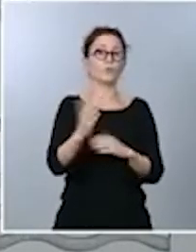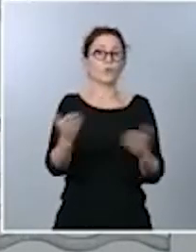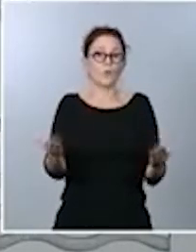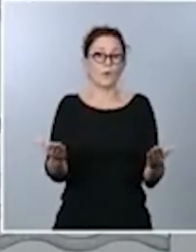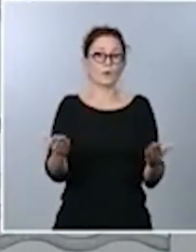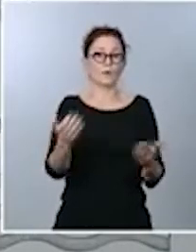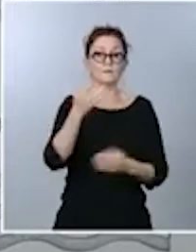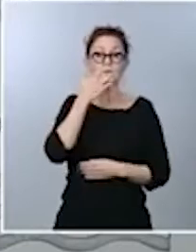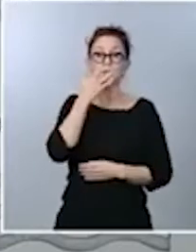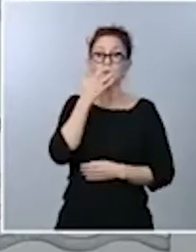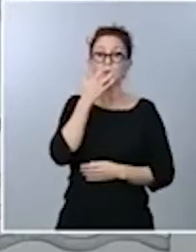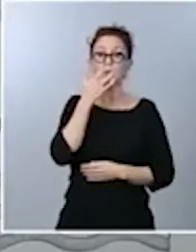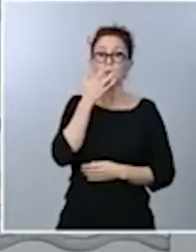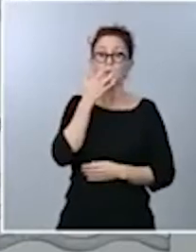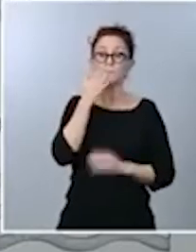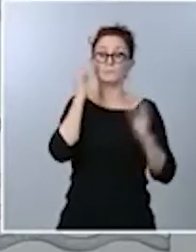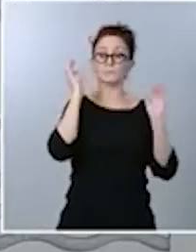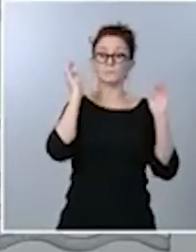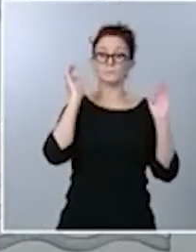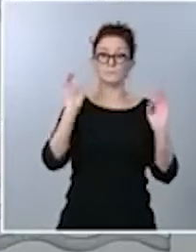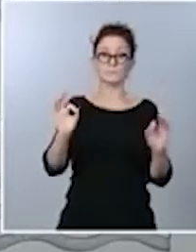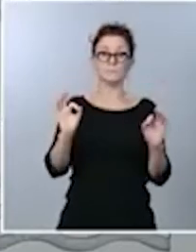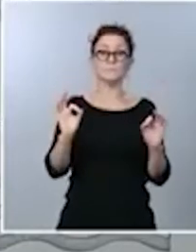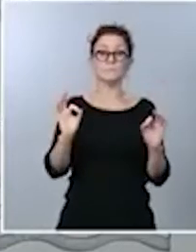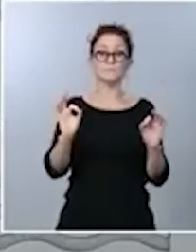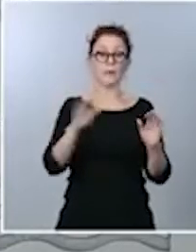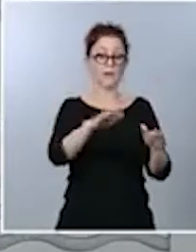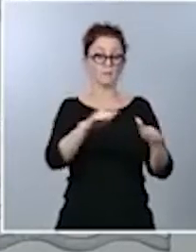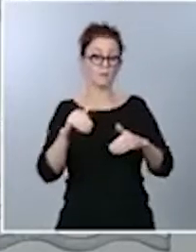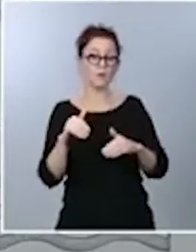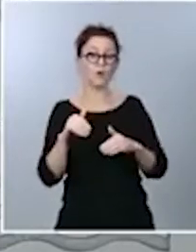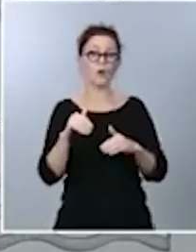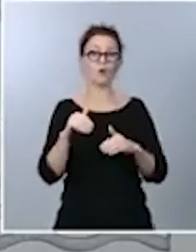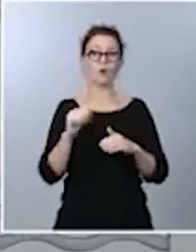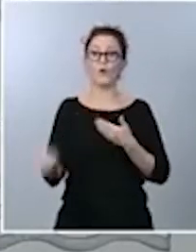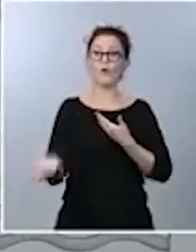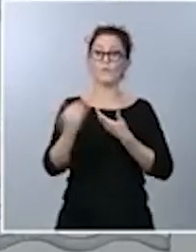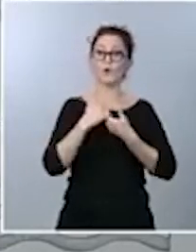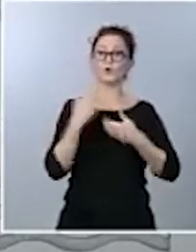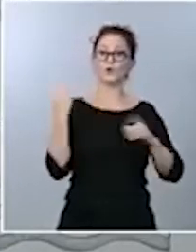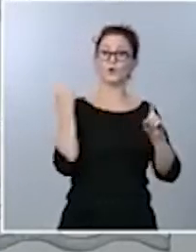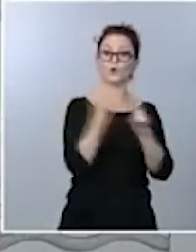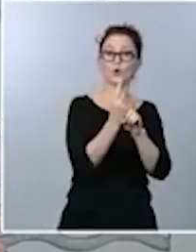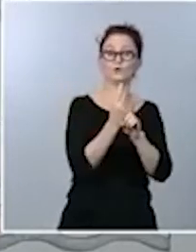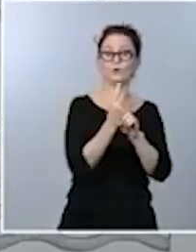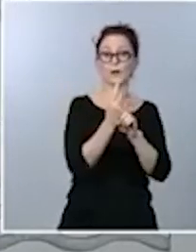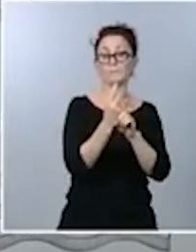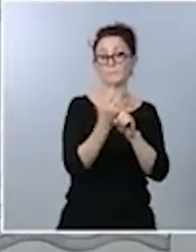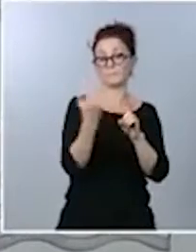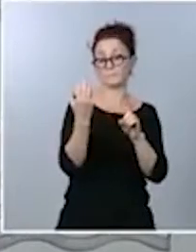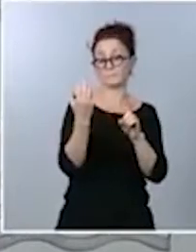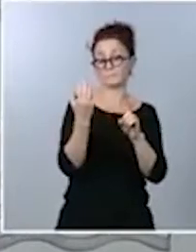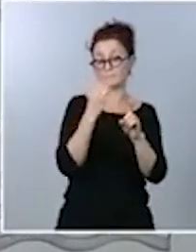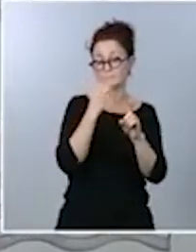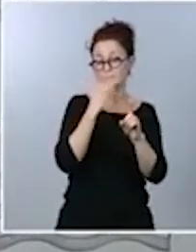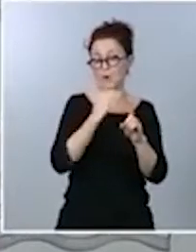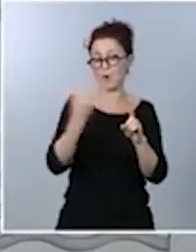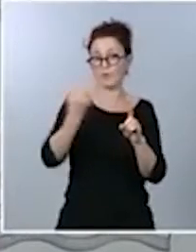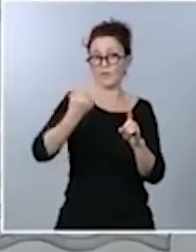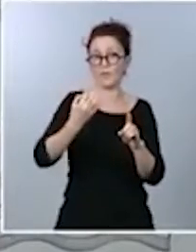ser justamente de abstención, de voto en contra, que es lo que correspondería, o de voto a favor. No tenemos